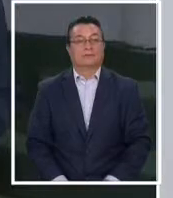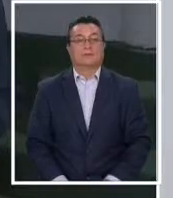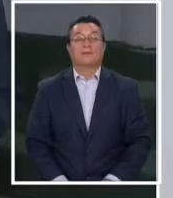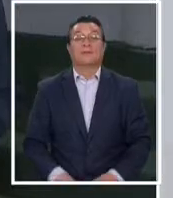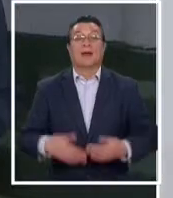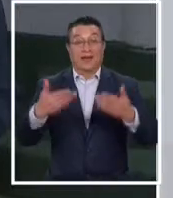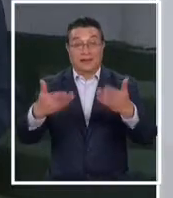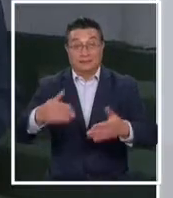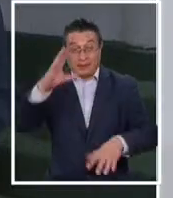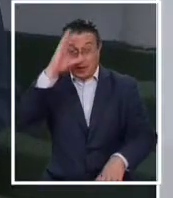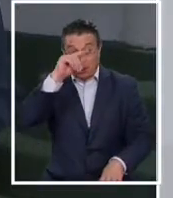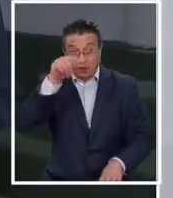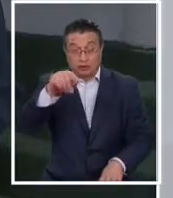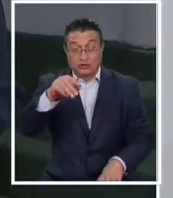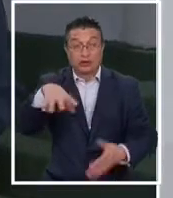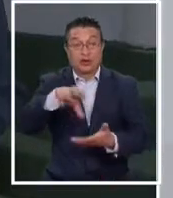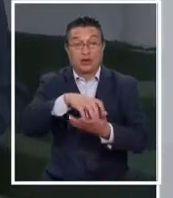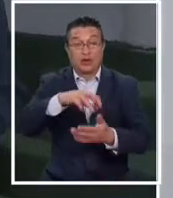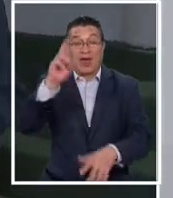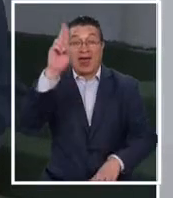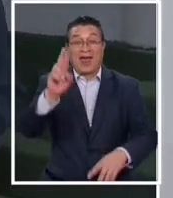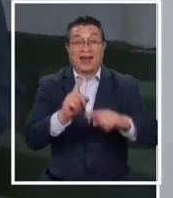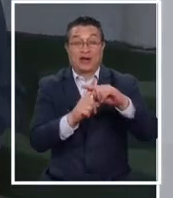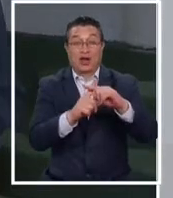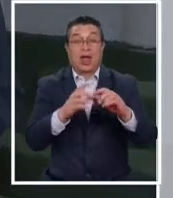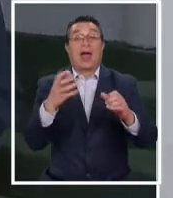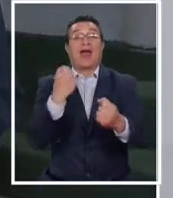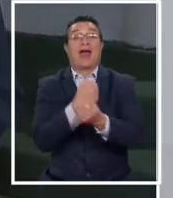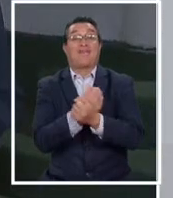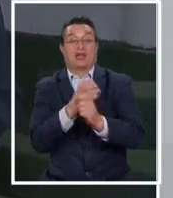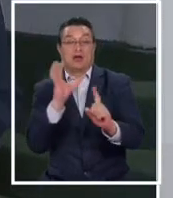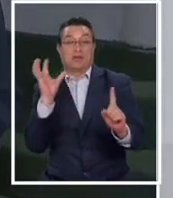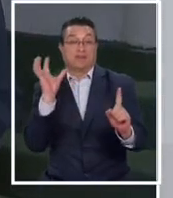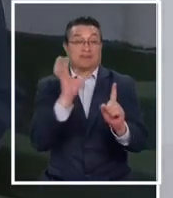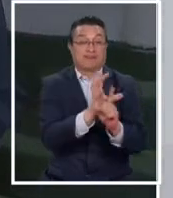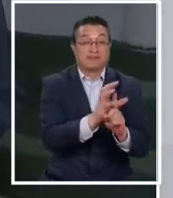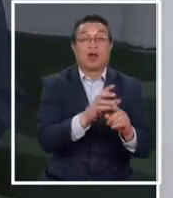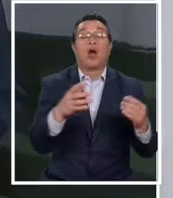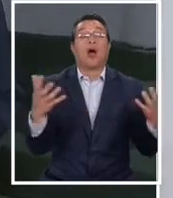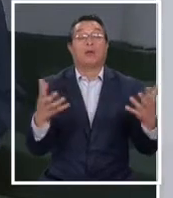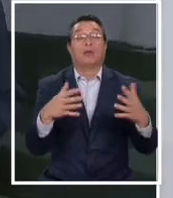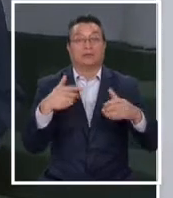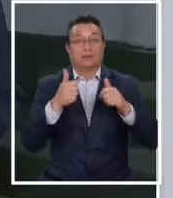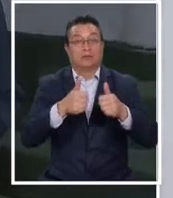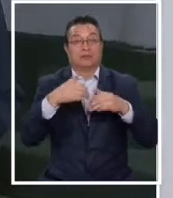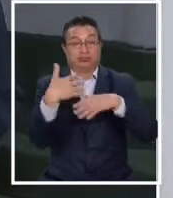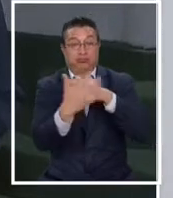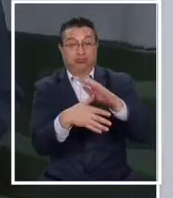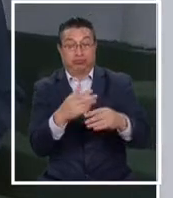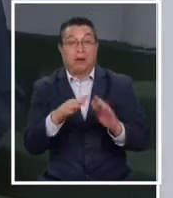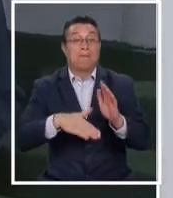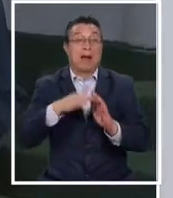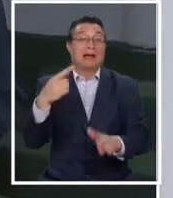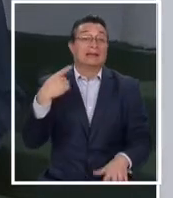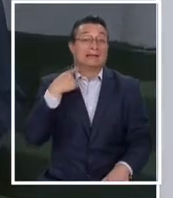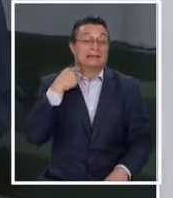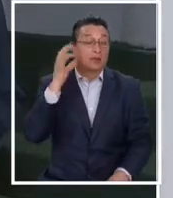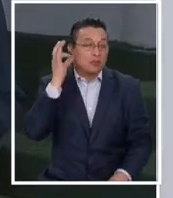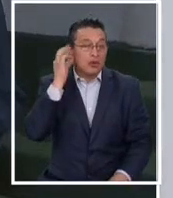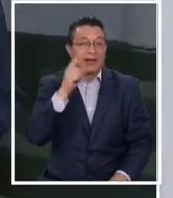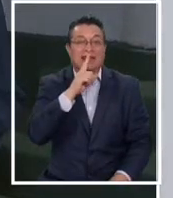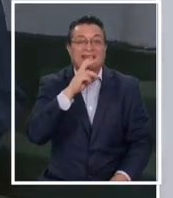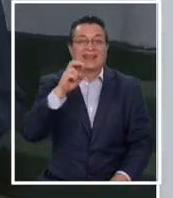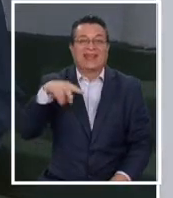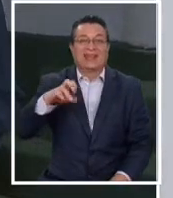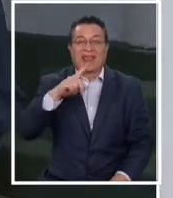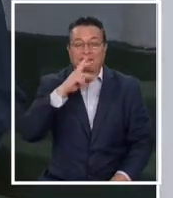Esta noche en Recoleta, una turba atacó carabineros que hacían una fiscalización por desórdenes. La más afectada fue una teniente que además de